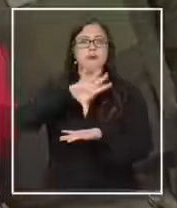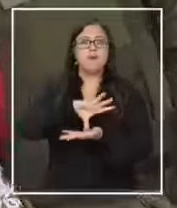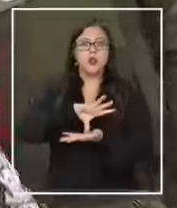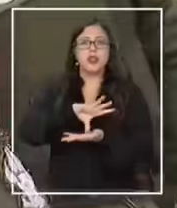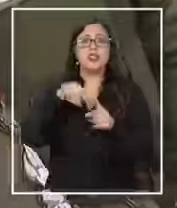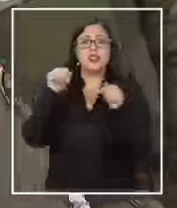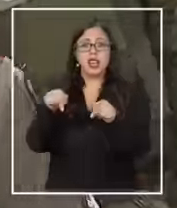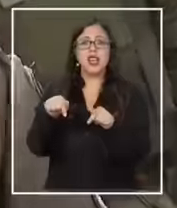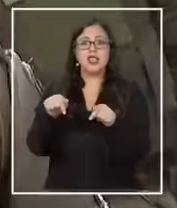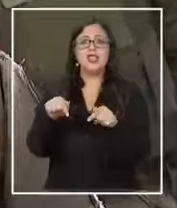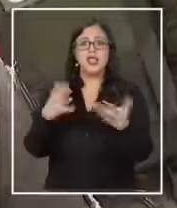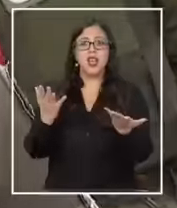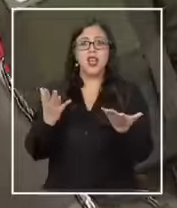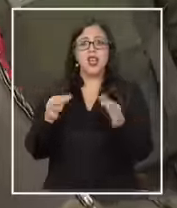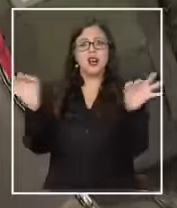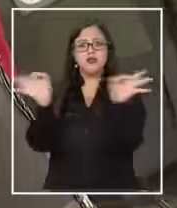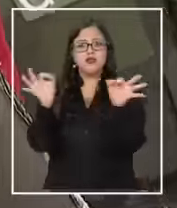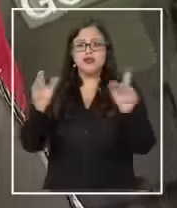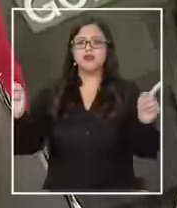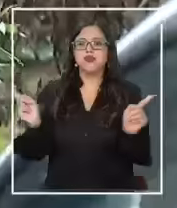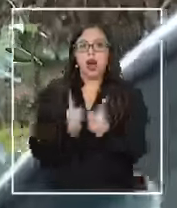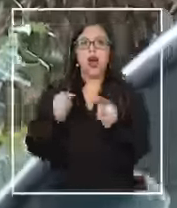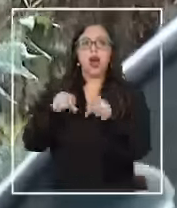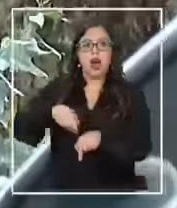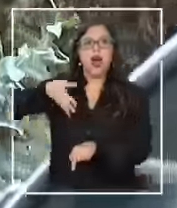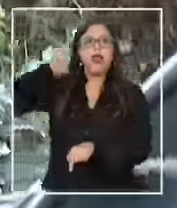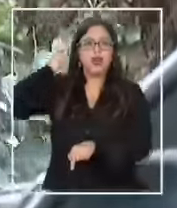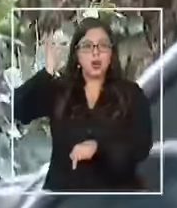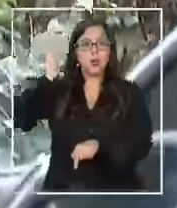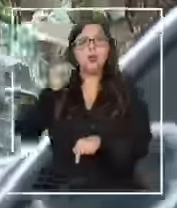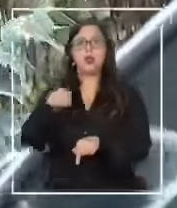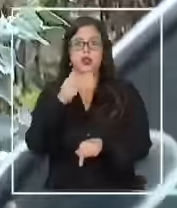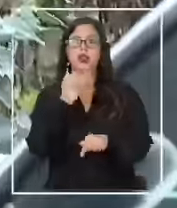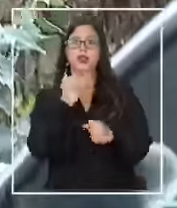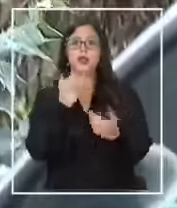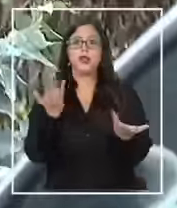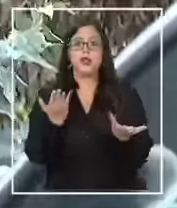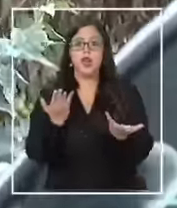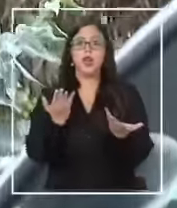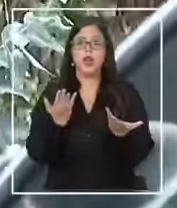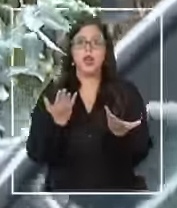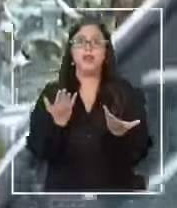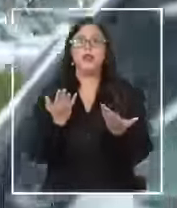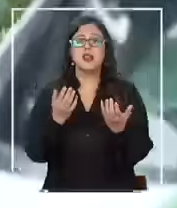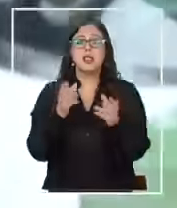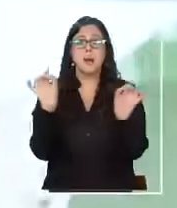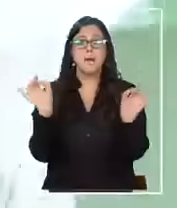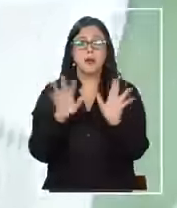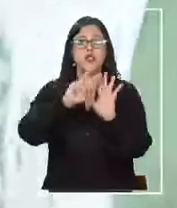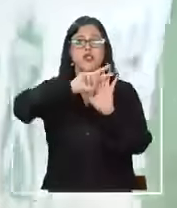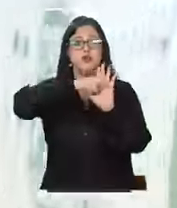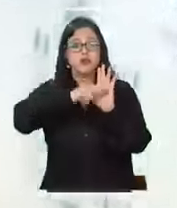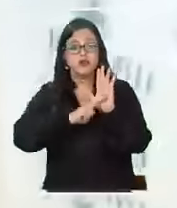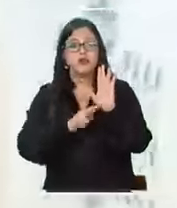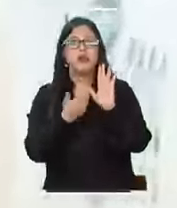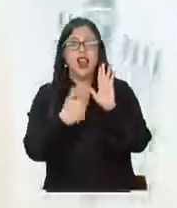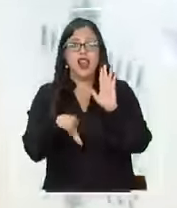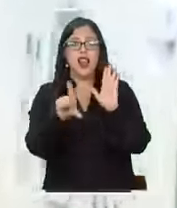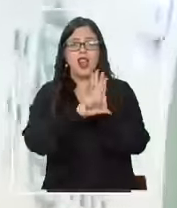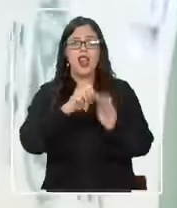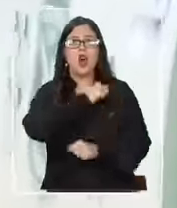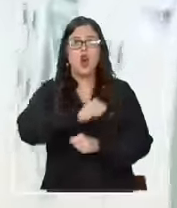es una de las conclusiones de esta reunión en la que también se abordaron las potenciales modificaciones a la ley